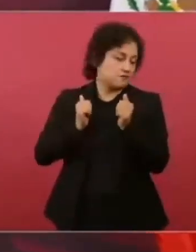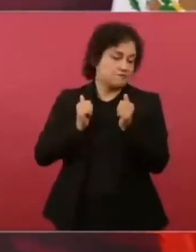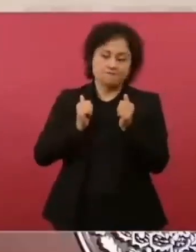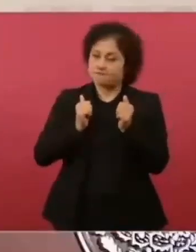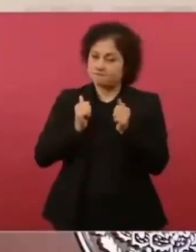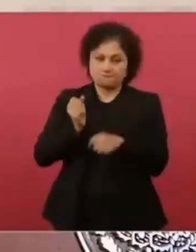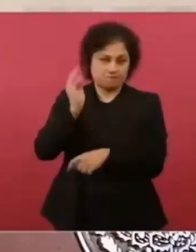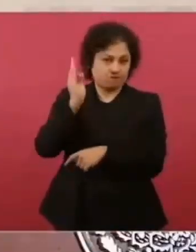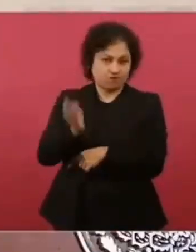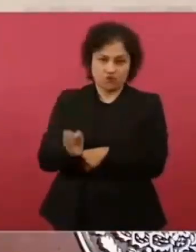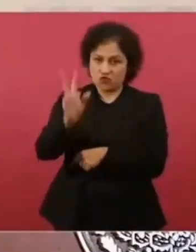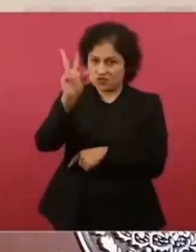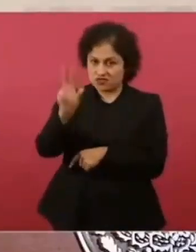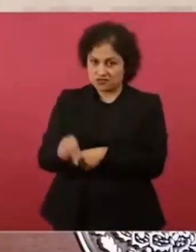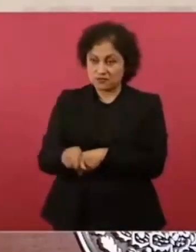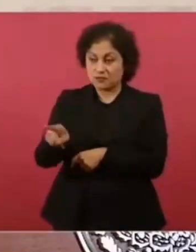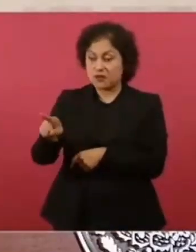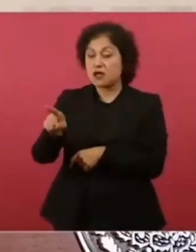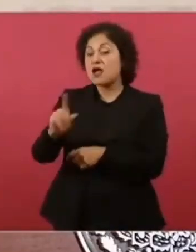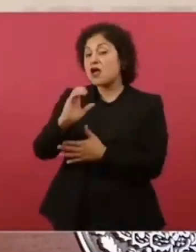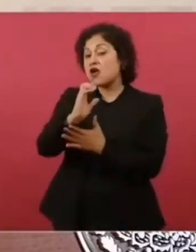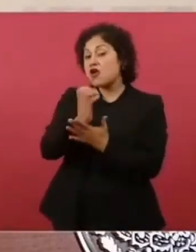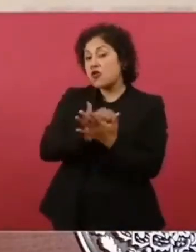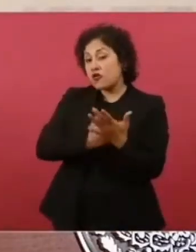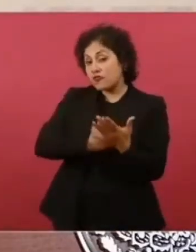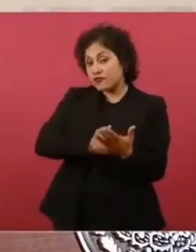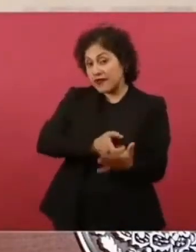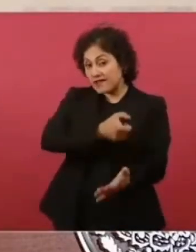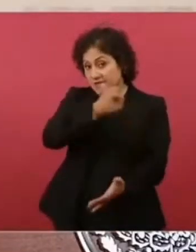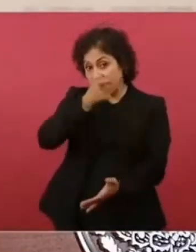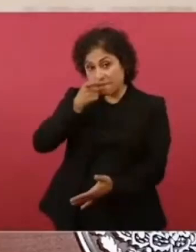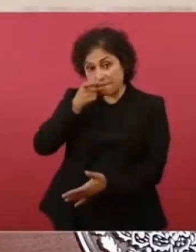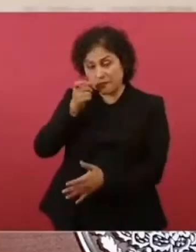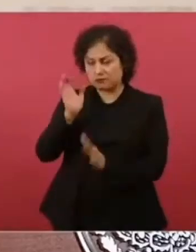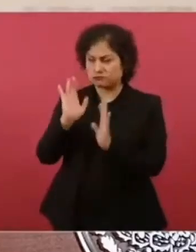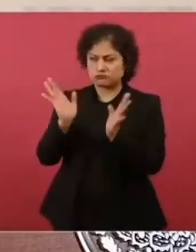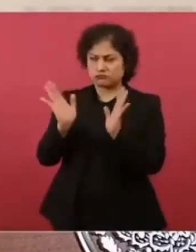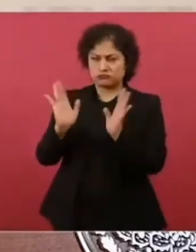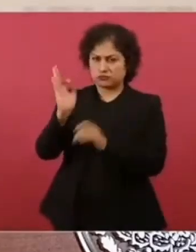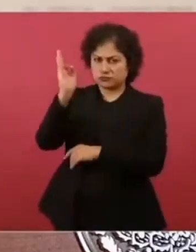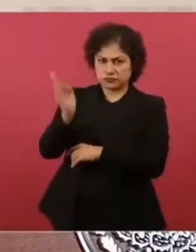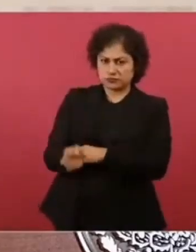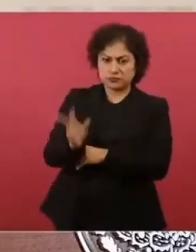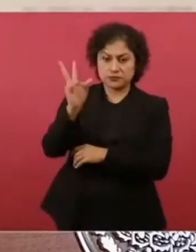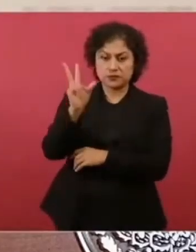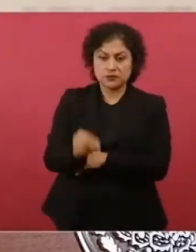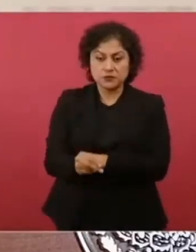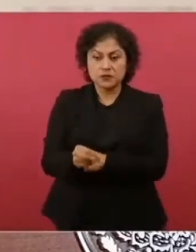contratos leoninos, si no se permite corrupción,